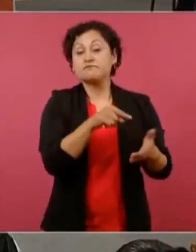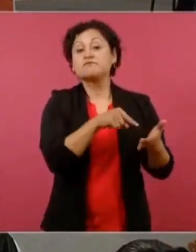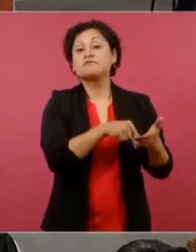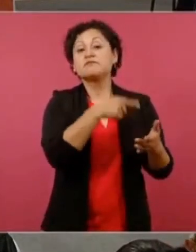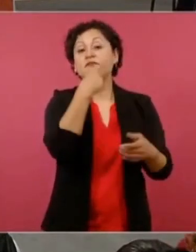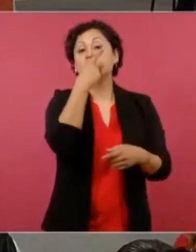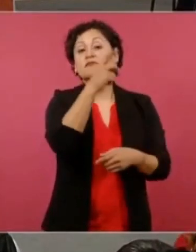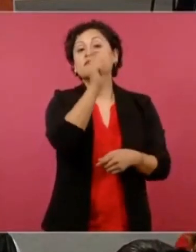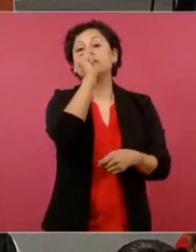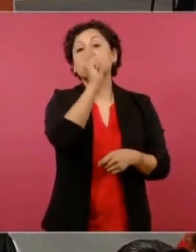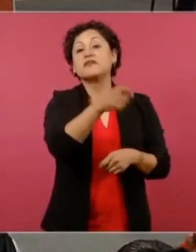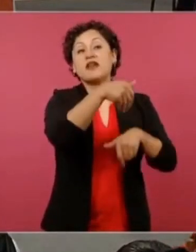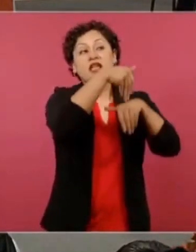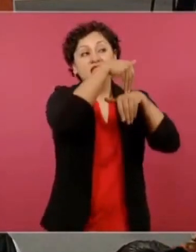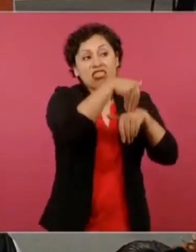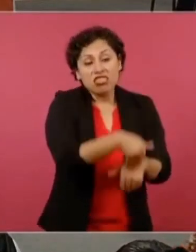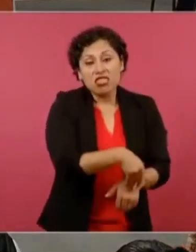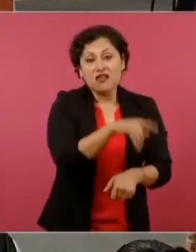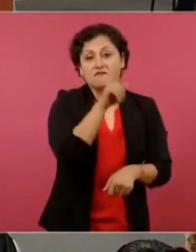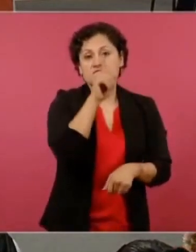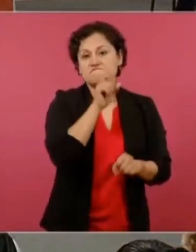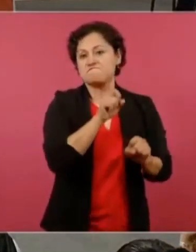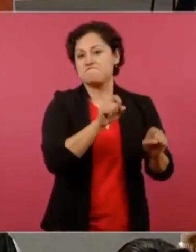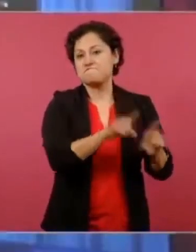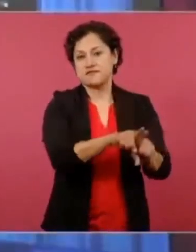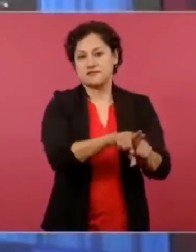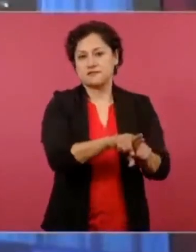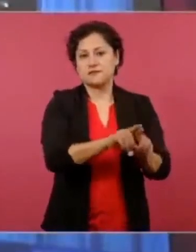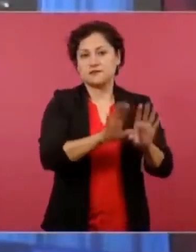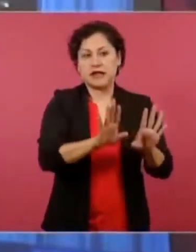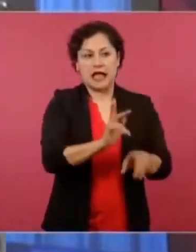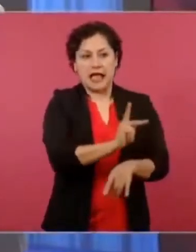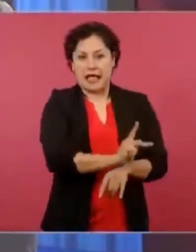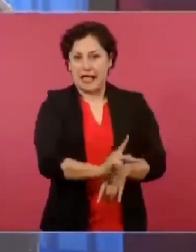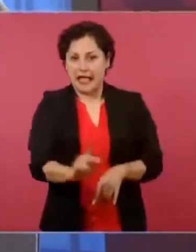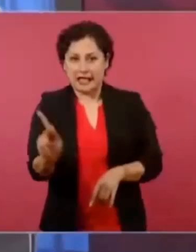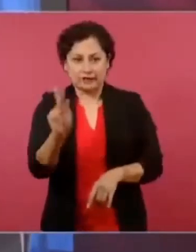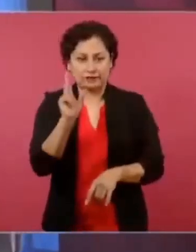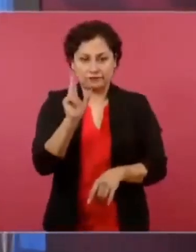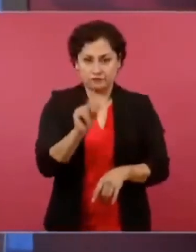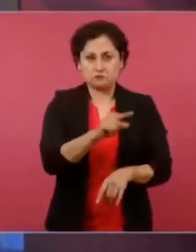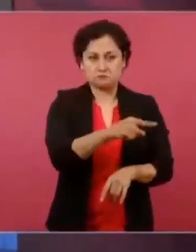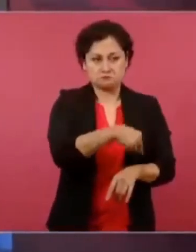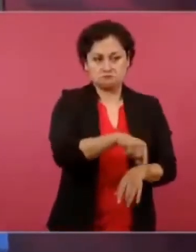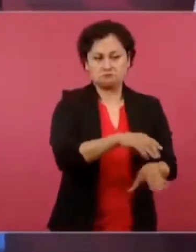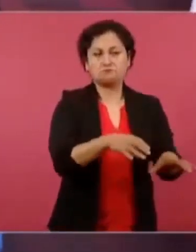al servicio del régimen, vendidos o alquilados,